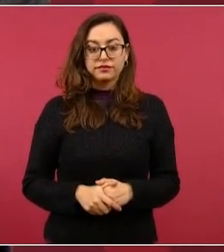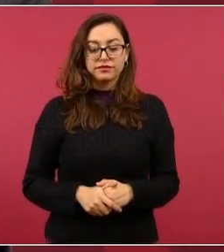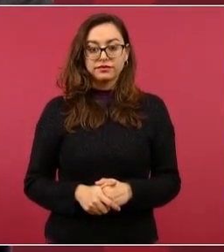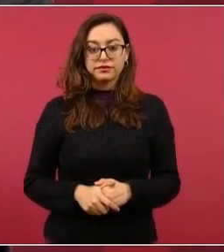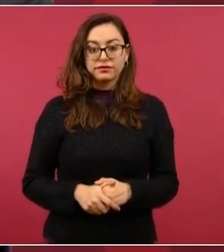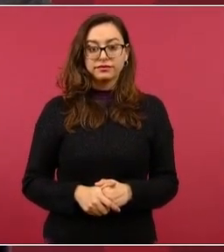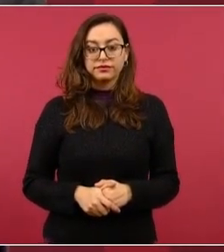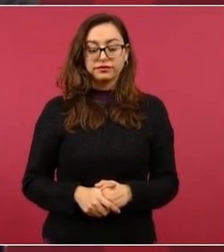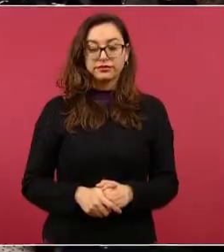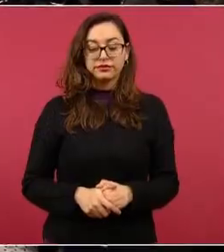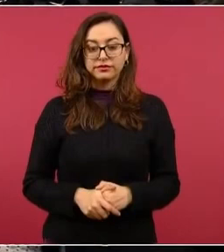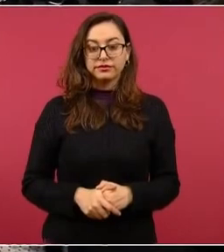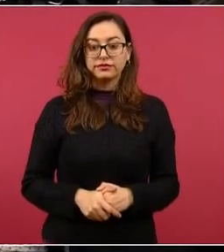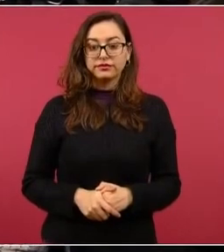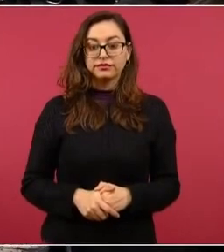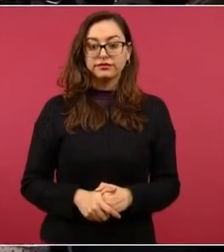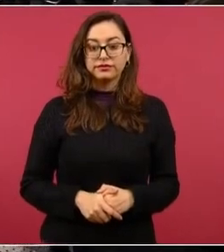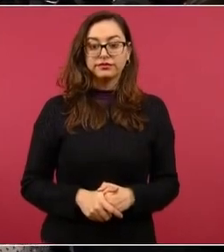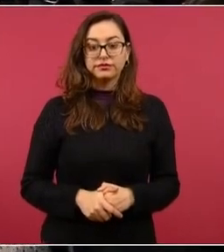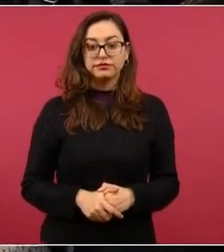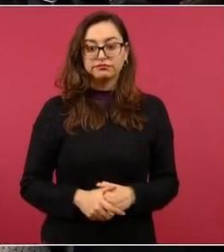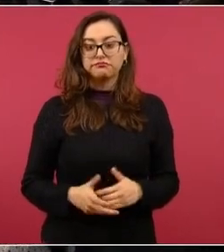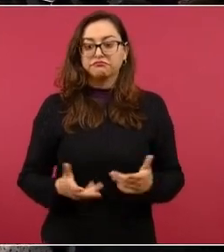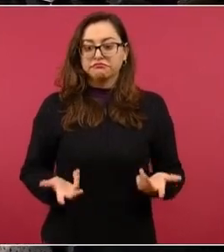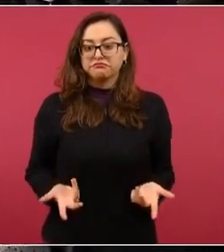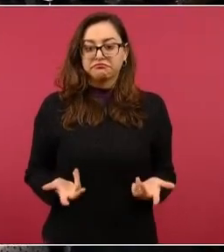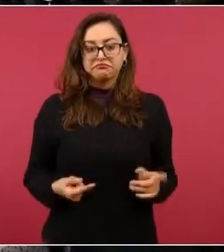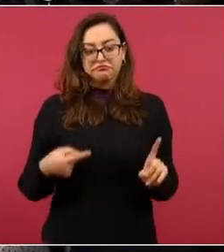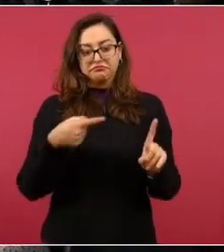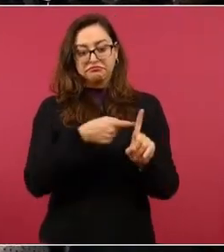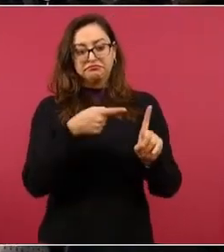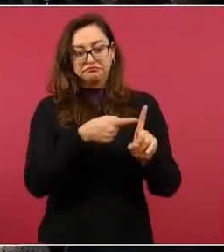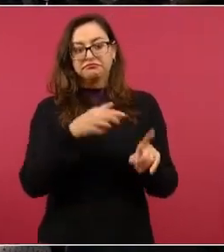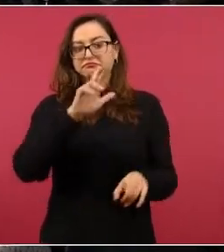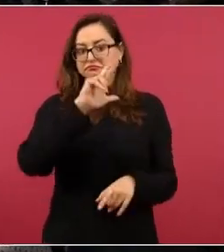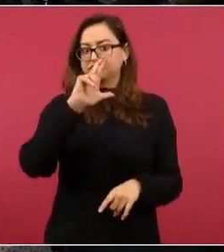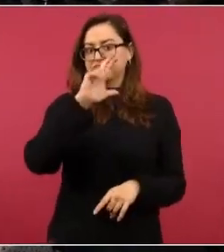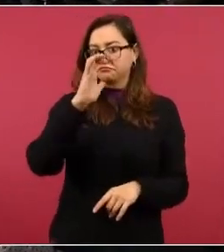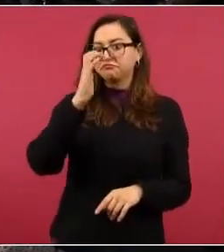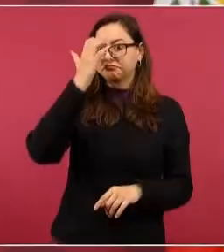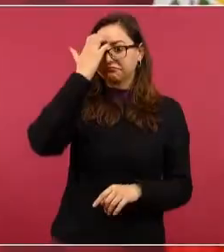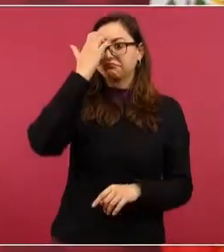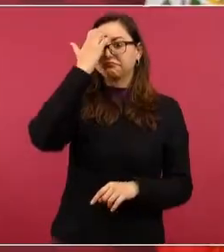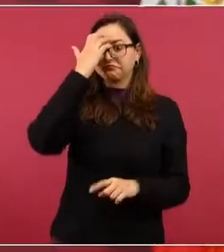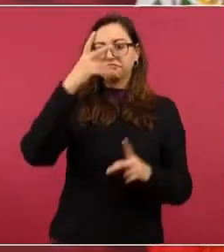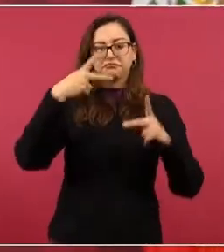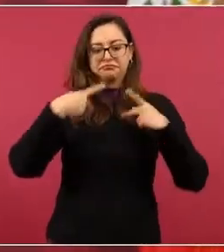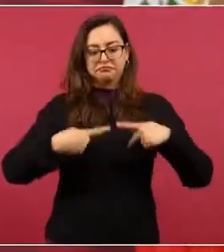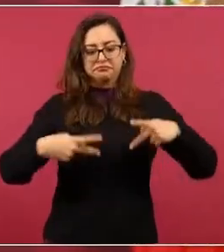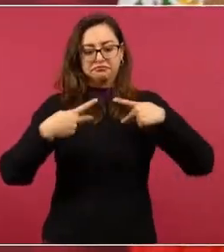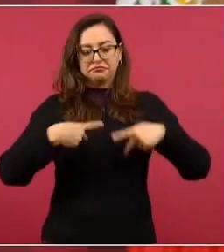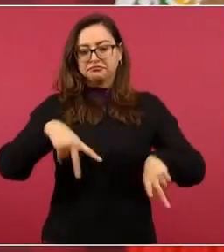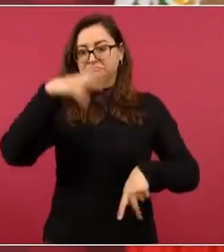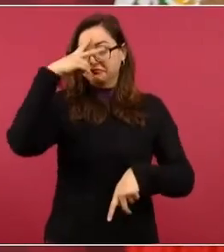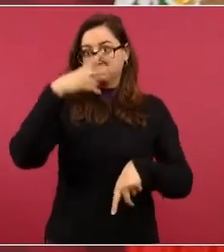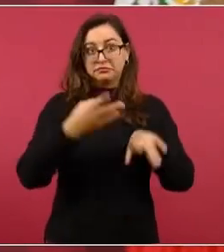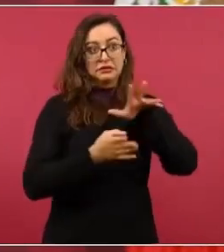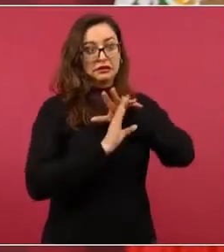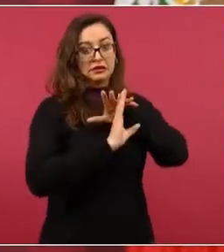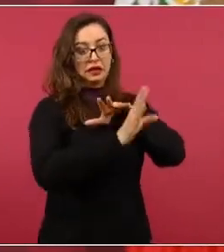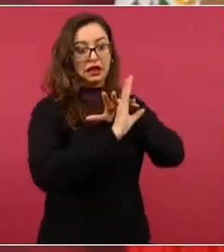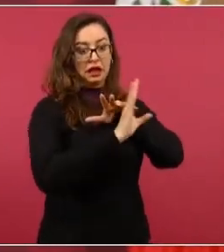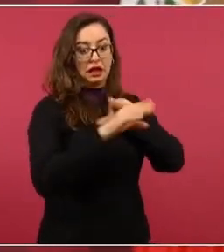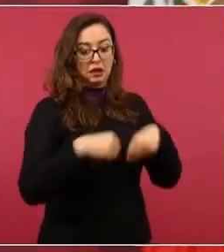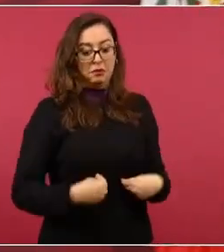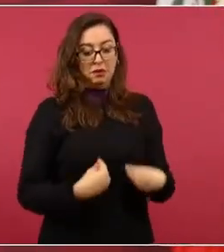pero ese discurso es un reconocimiento a que los mexicanos que viven, trabajan en Estados